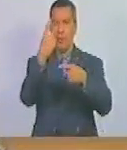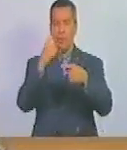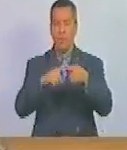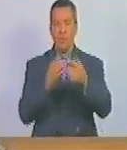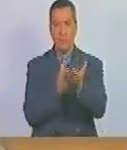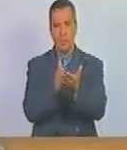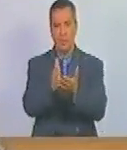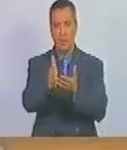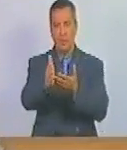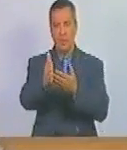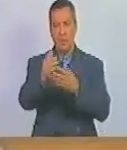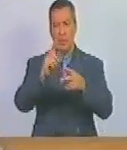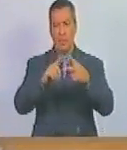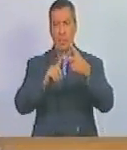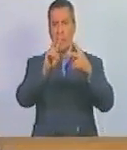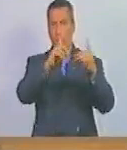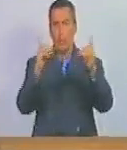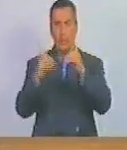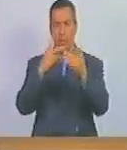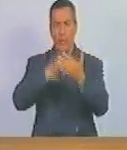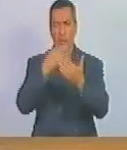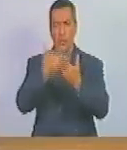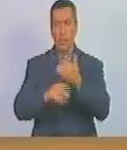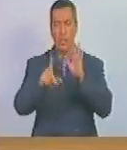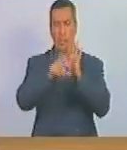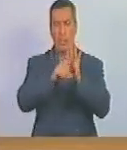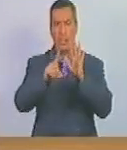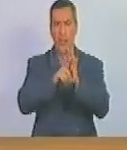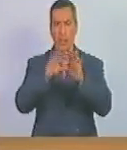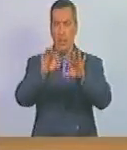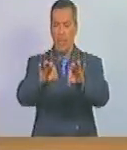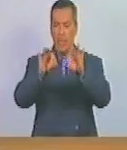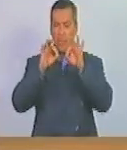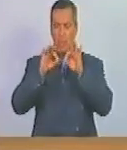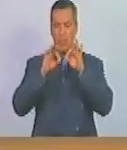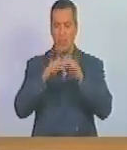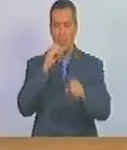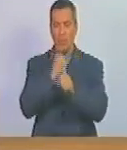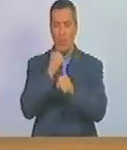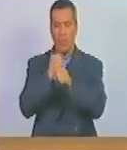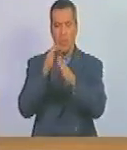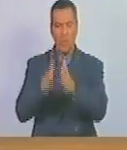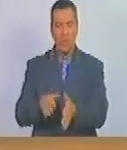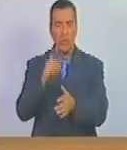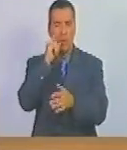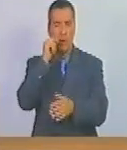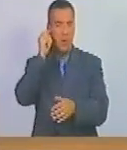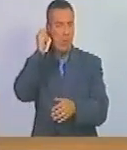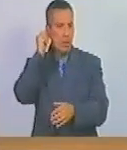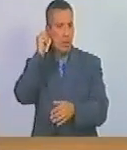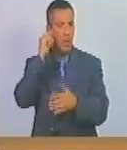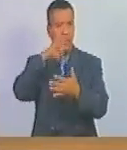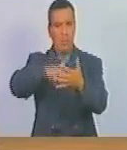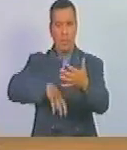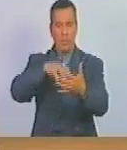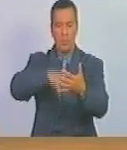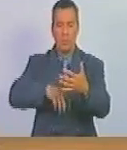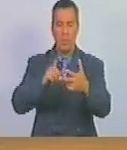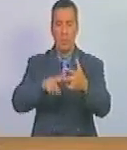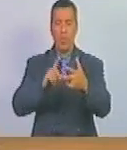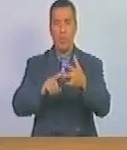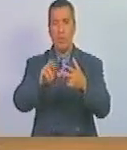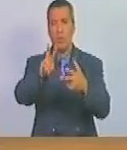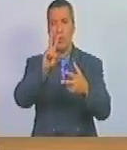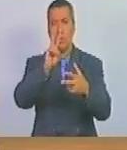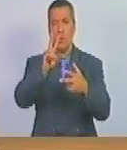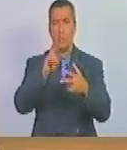continuación de la segunda discusión del proyecto de ley especial de las trabajadoras y los trabajadores agrícolas punto